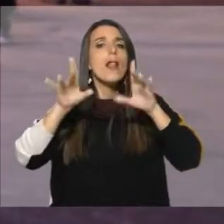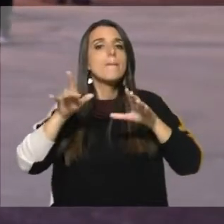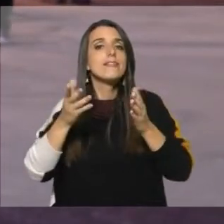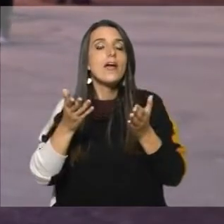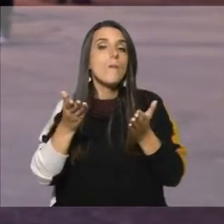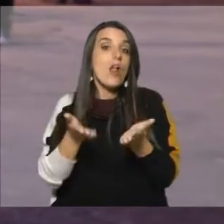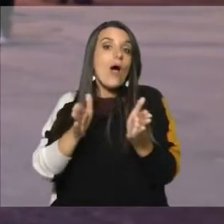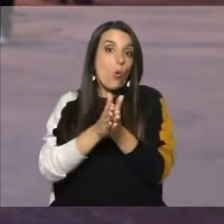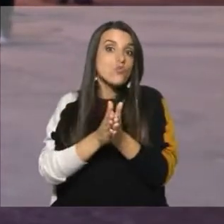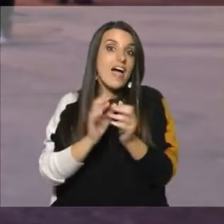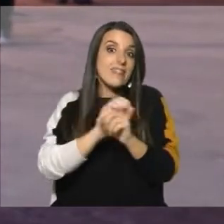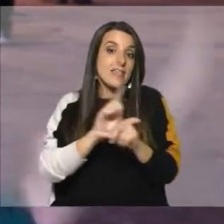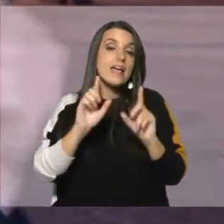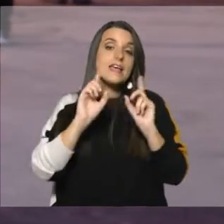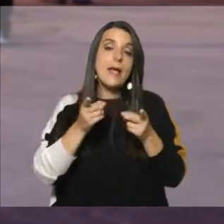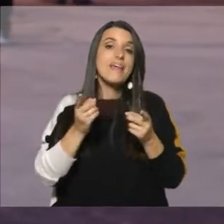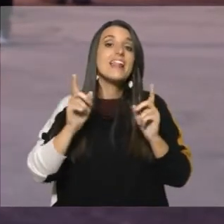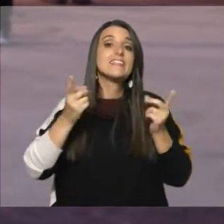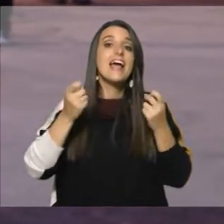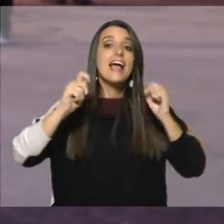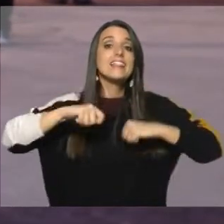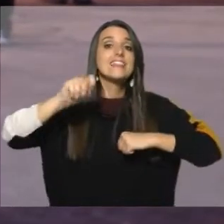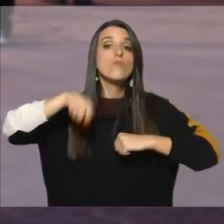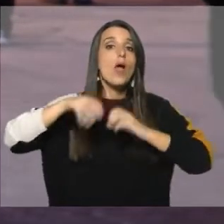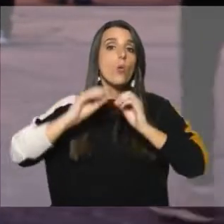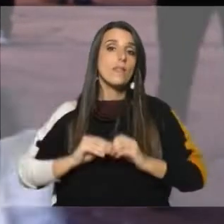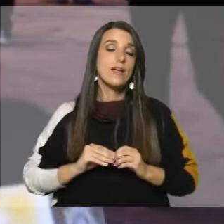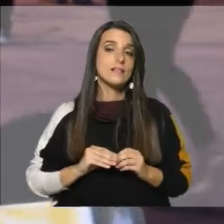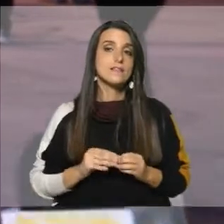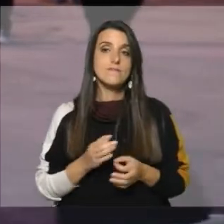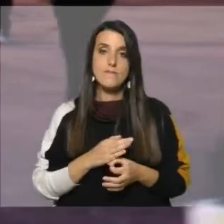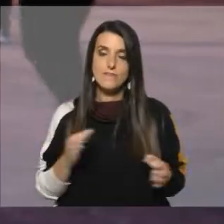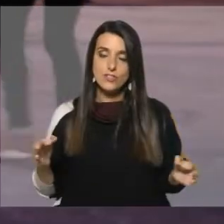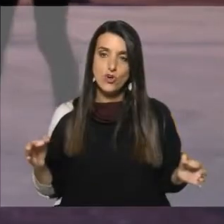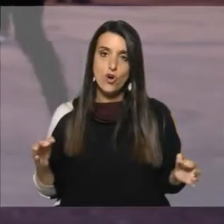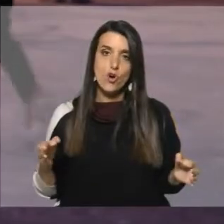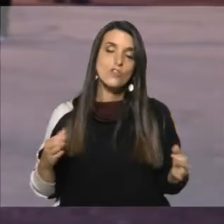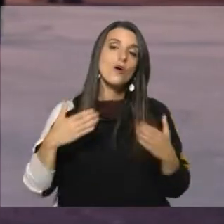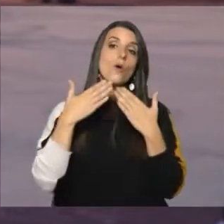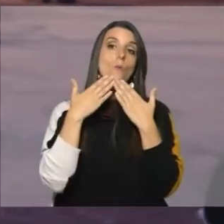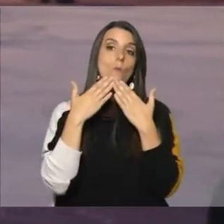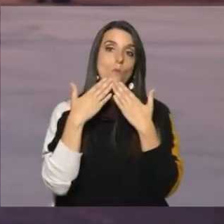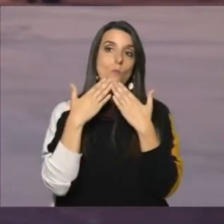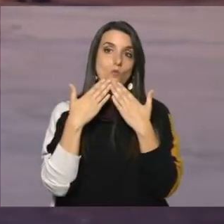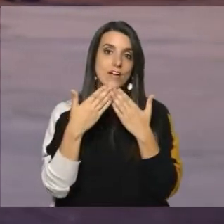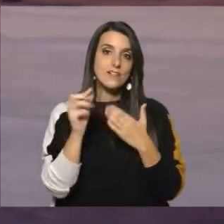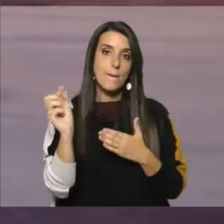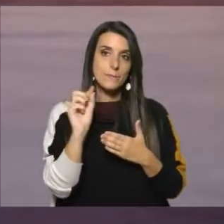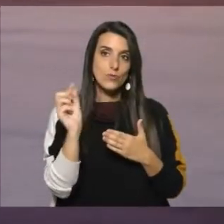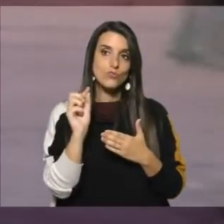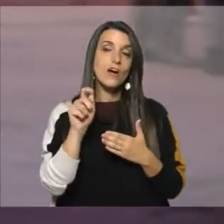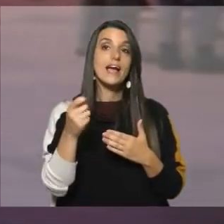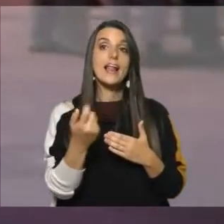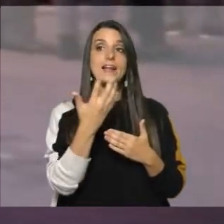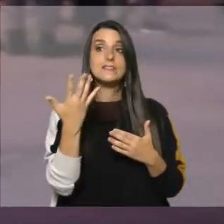JUTEP, sino también por el Tribunal de Cuentas. Perfecto, Analia, te agradezco todos estos minutos para Canal 5.